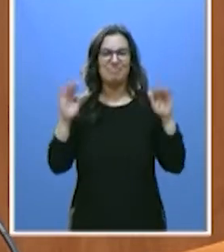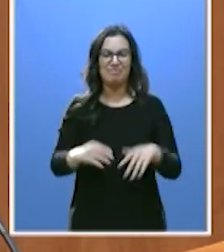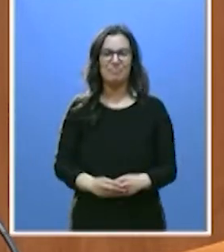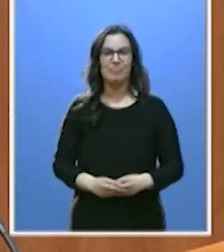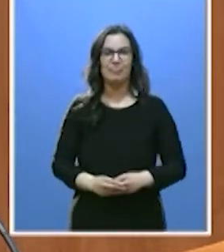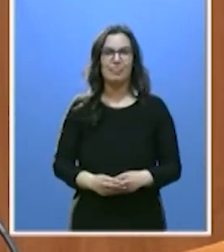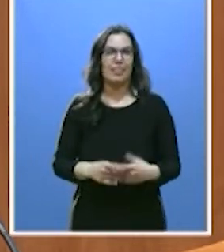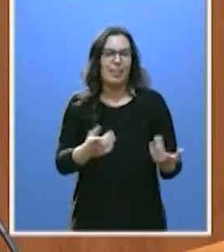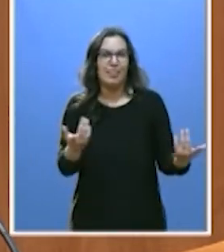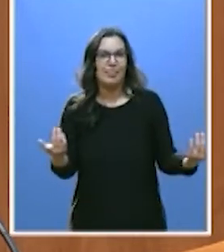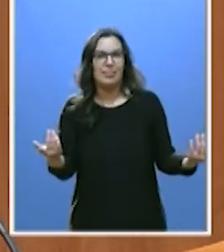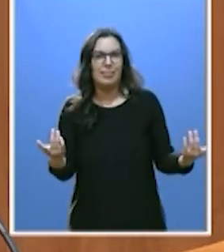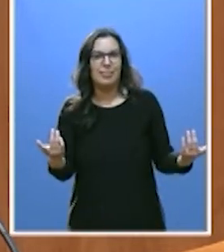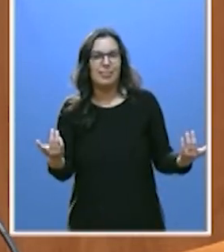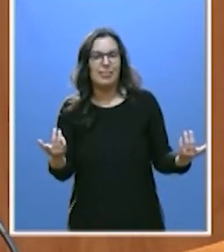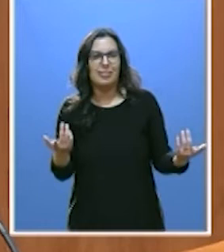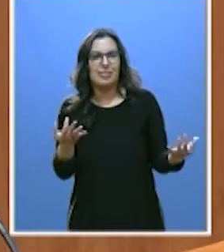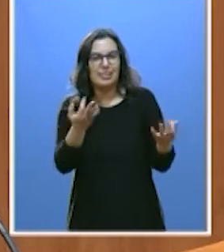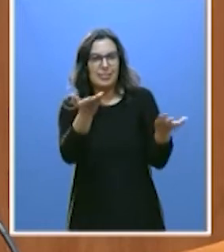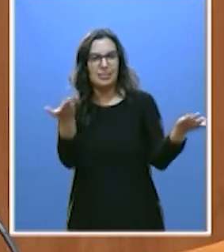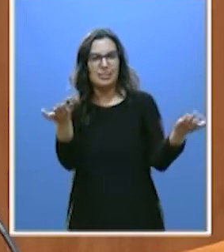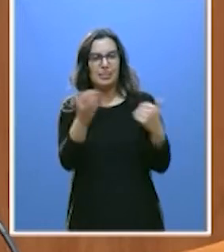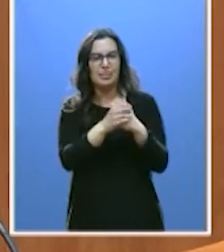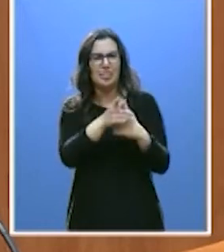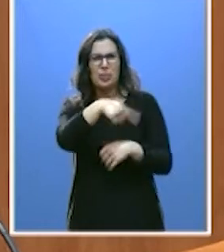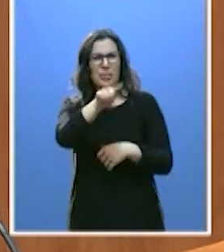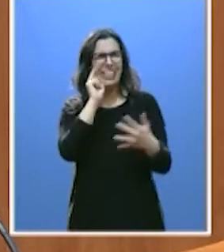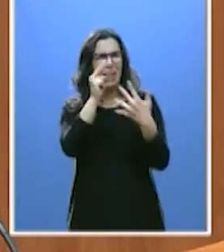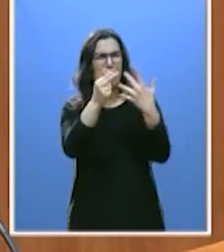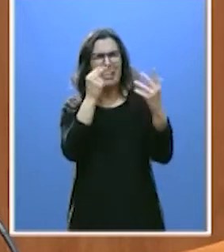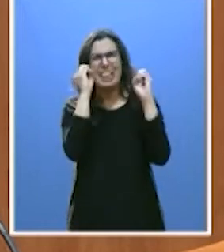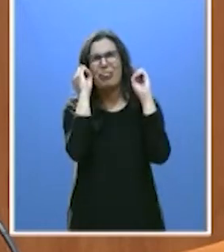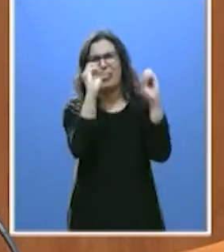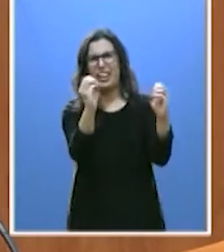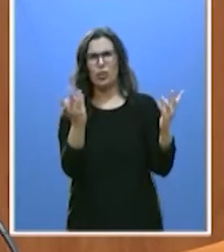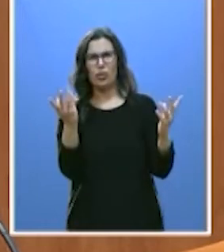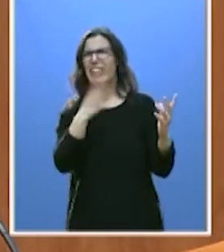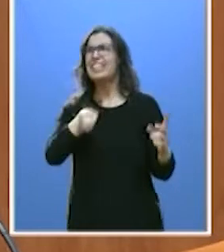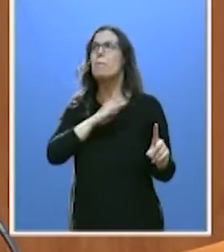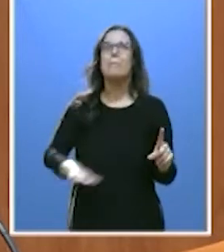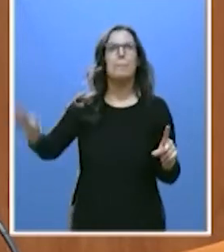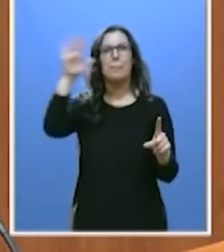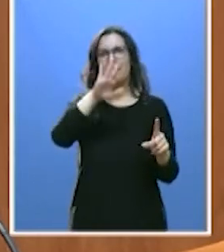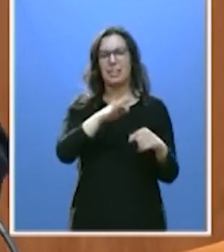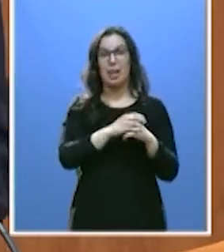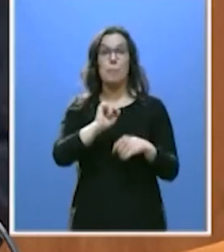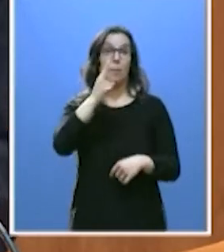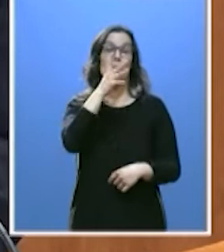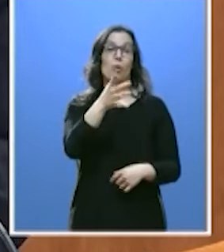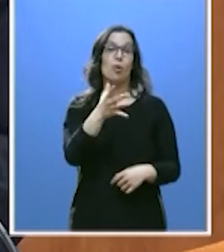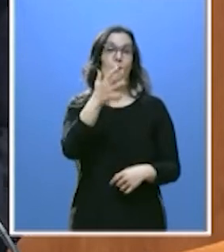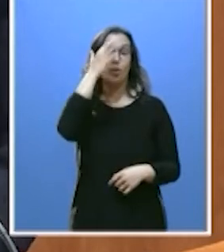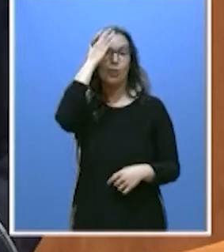Esto es una humorada, señor. Ustedes son los menos transparentes que han pisado las políticas en España. Empezando porque se han negado